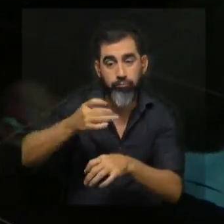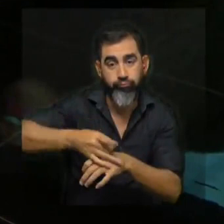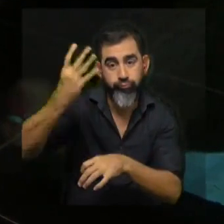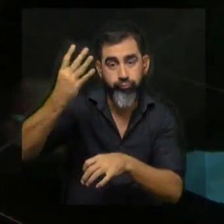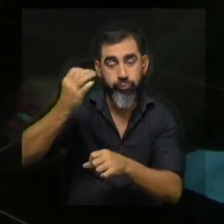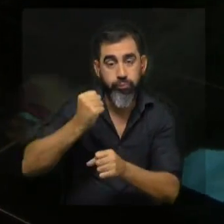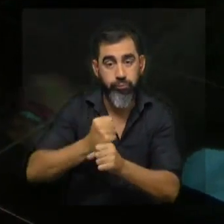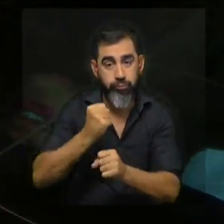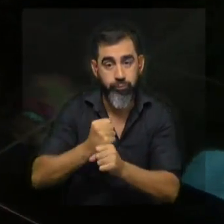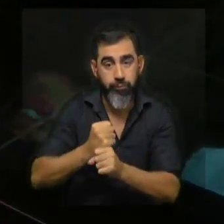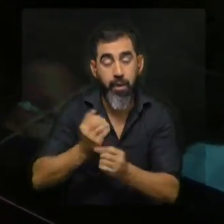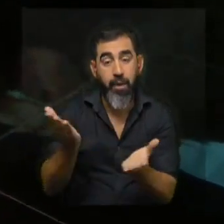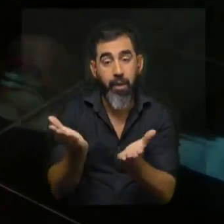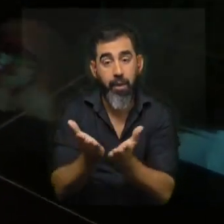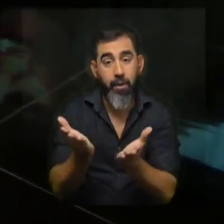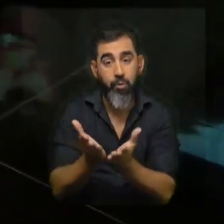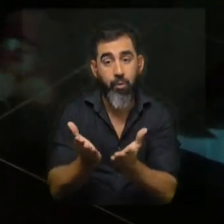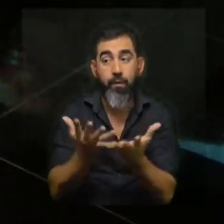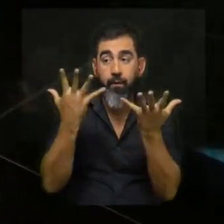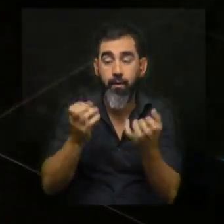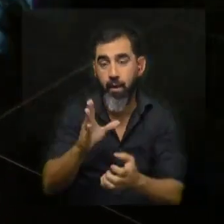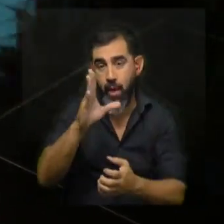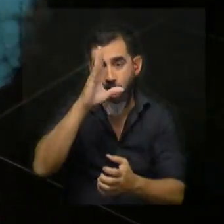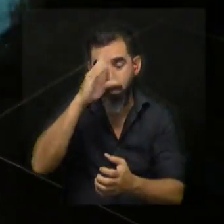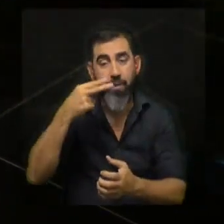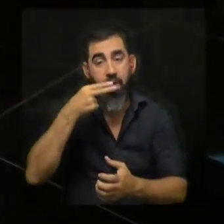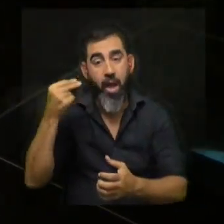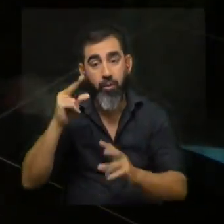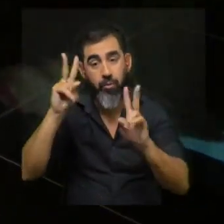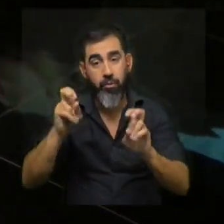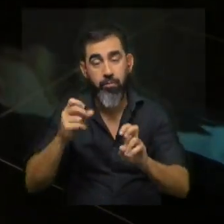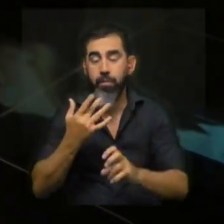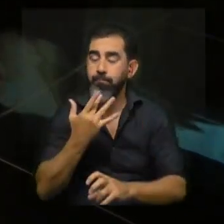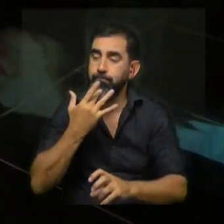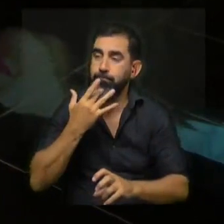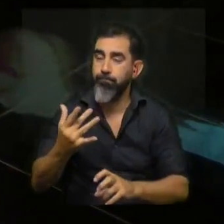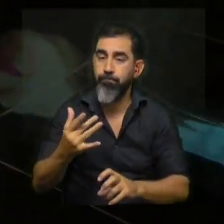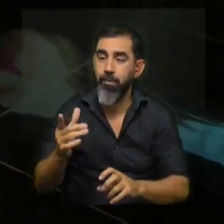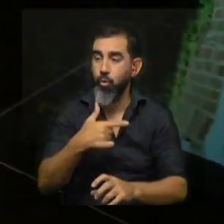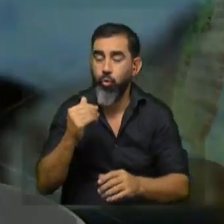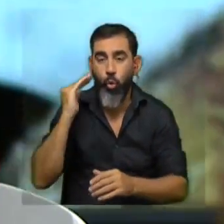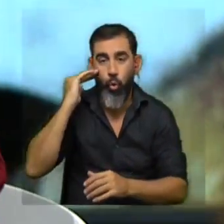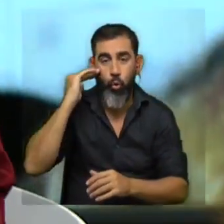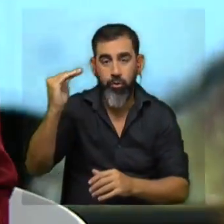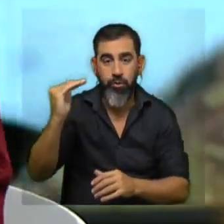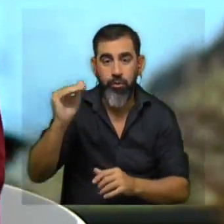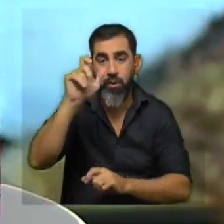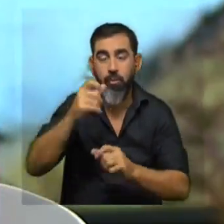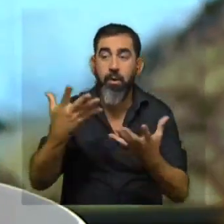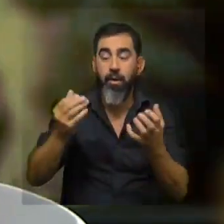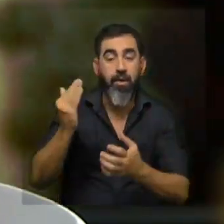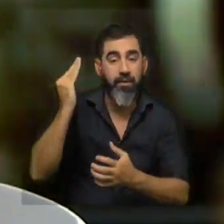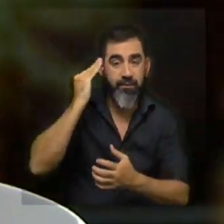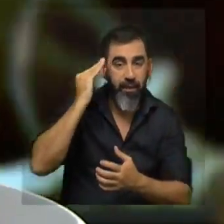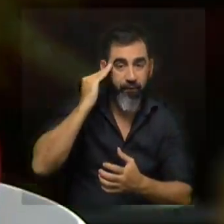y los estudiantes entran con muchas ganas de aprender de gatos que eso es una maravilla para quienes somos docentes la gente quiere saber los